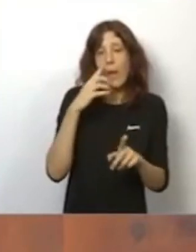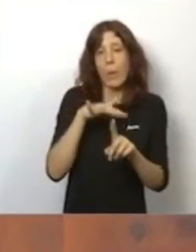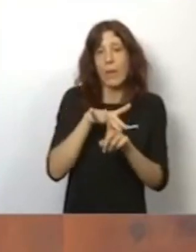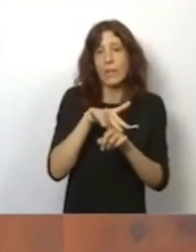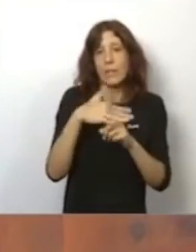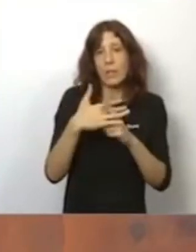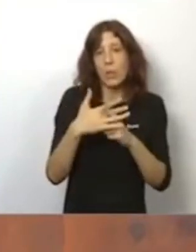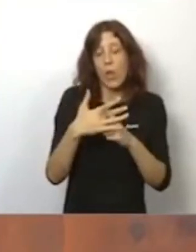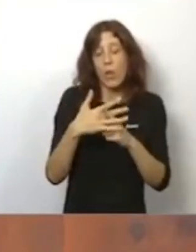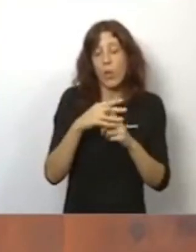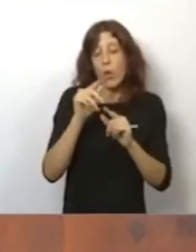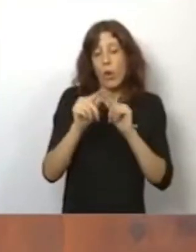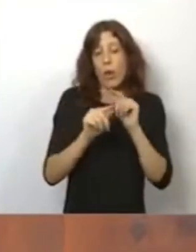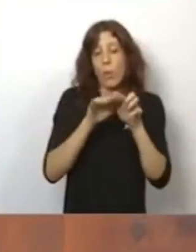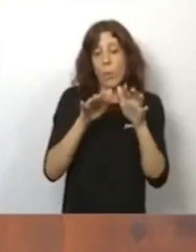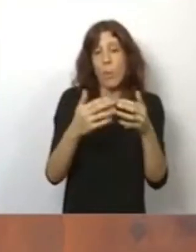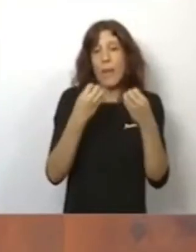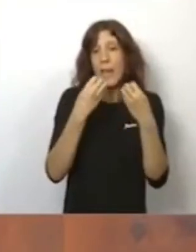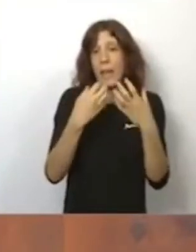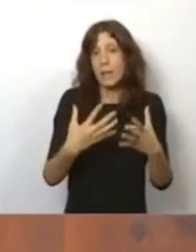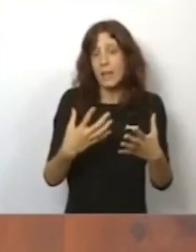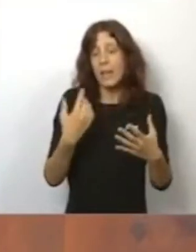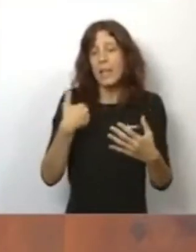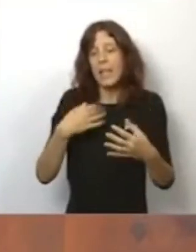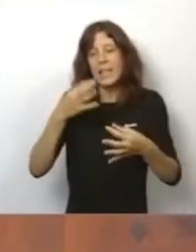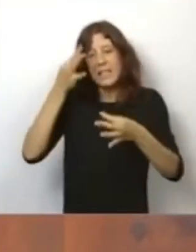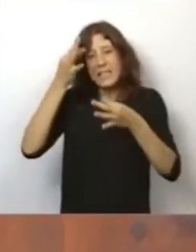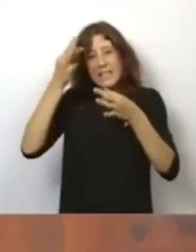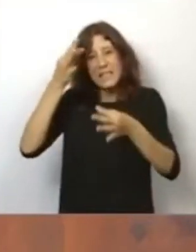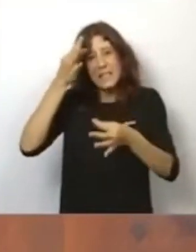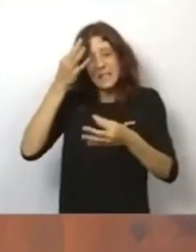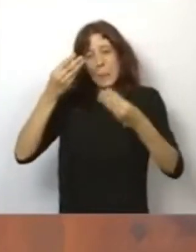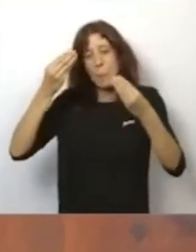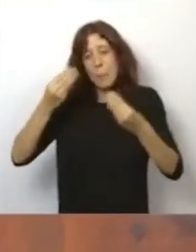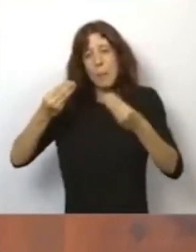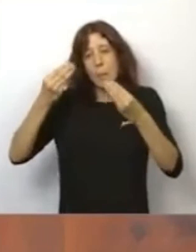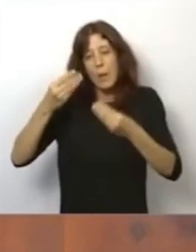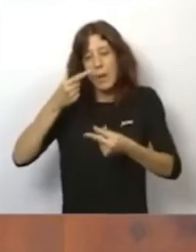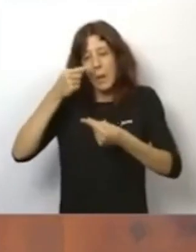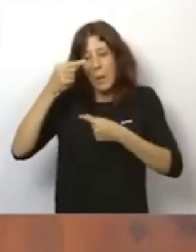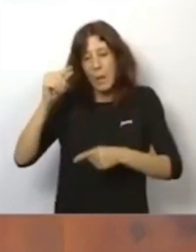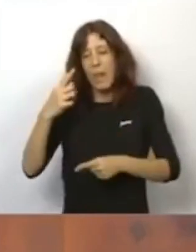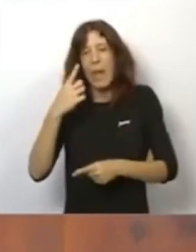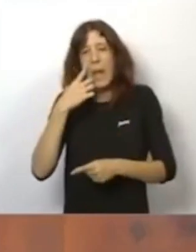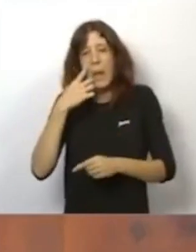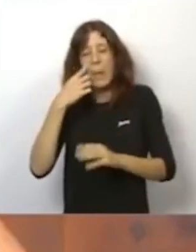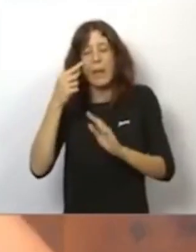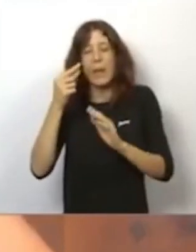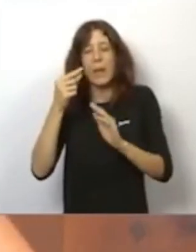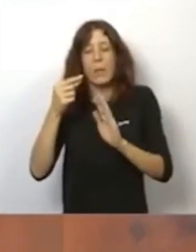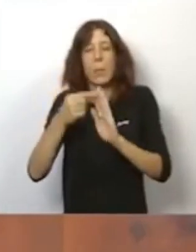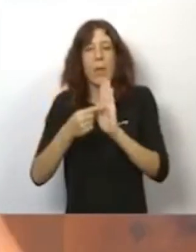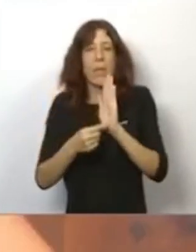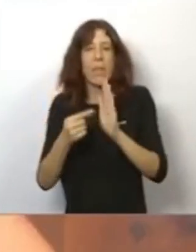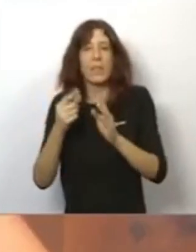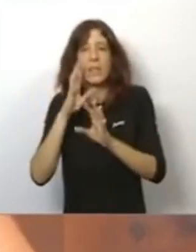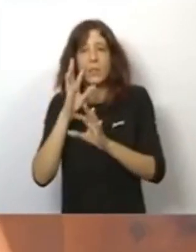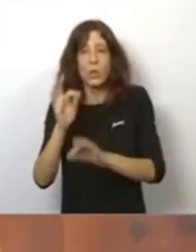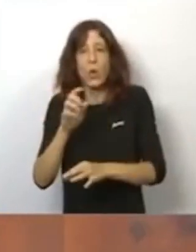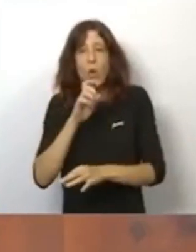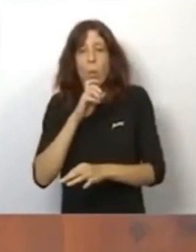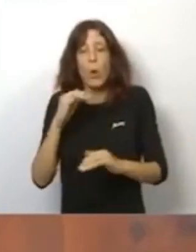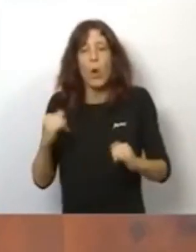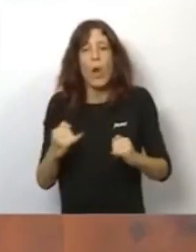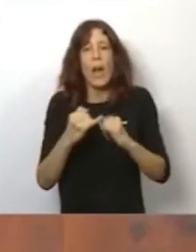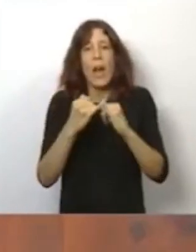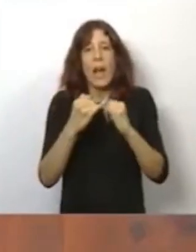vista de la situación epidemiológica podamos concretar más qué medidas de seguridad se tienen que establecer. Pero el resto, todos los